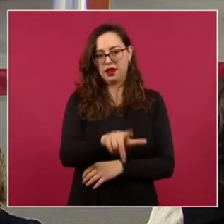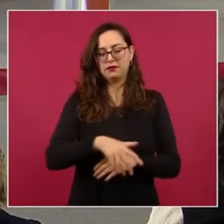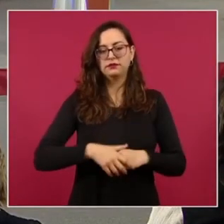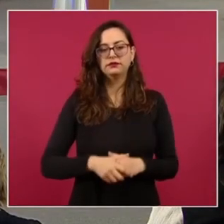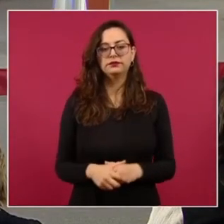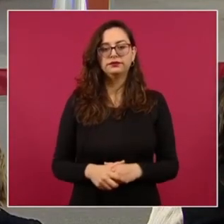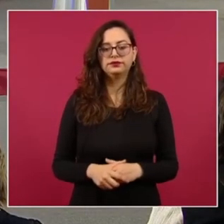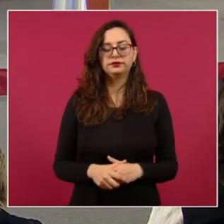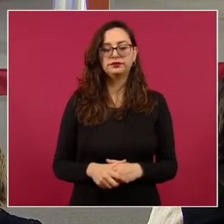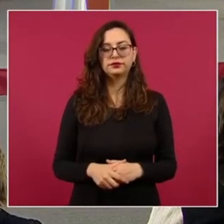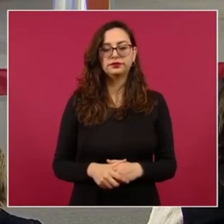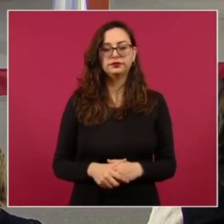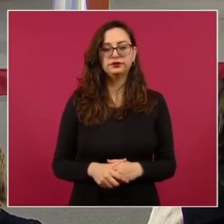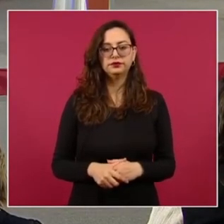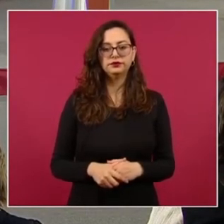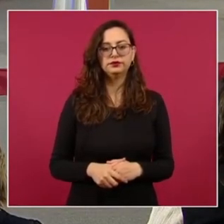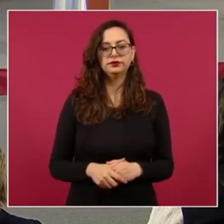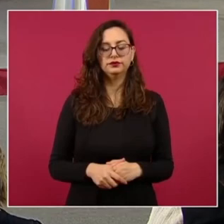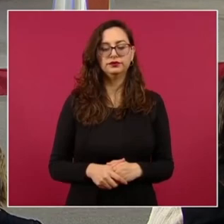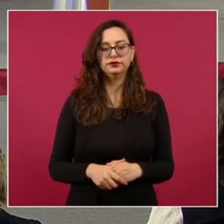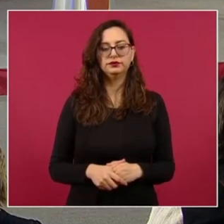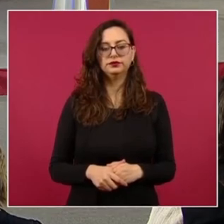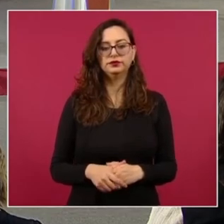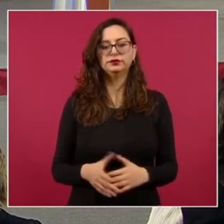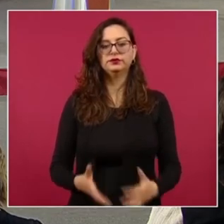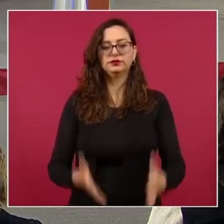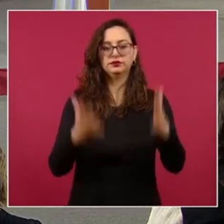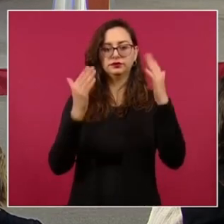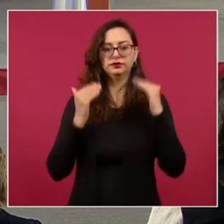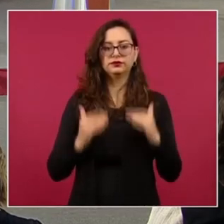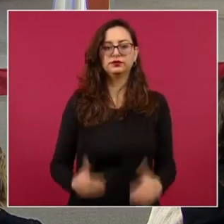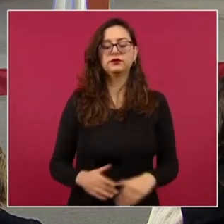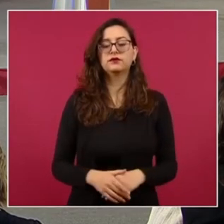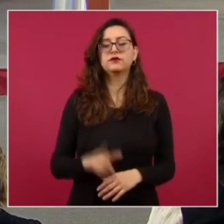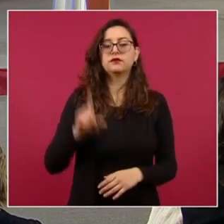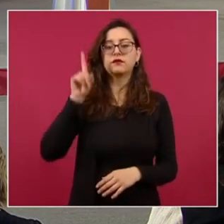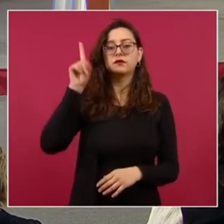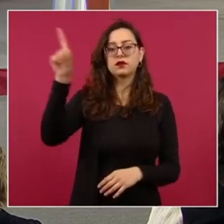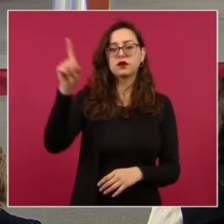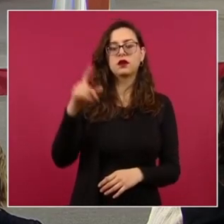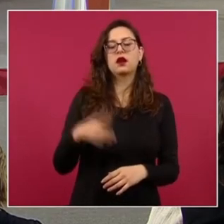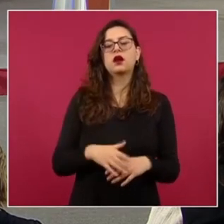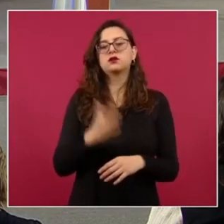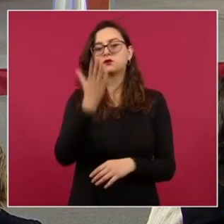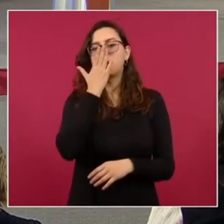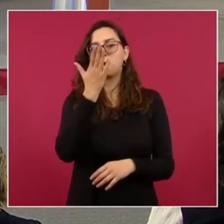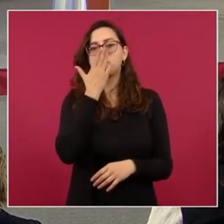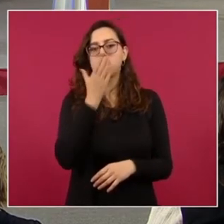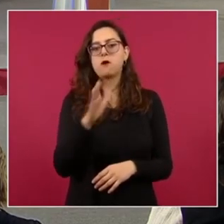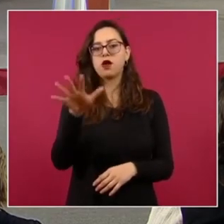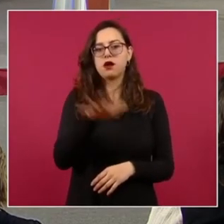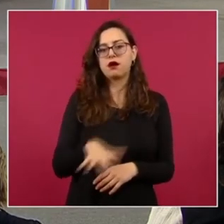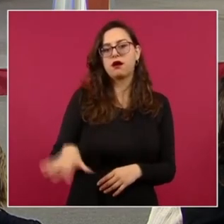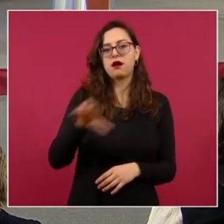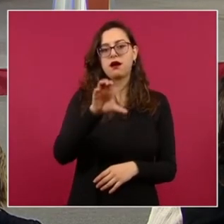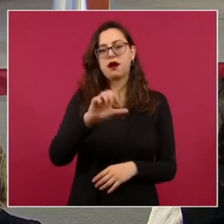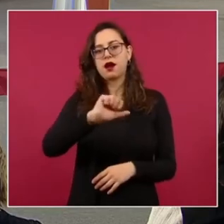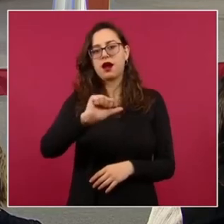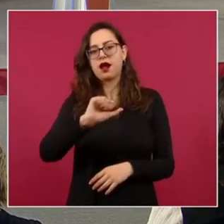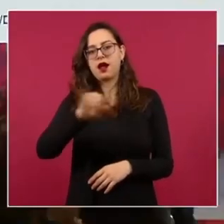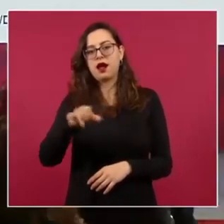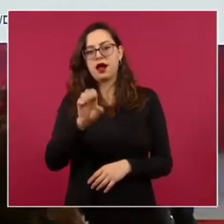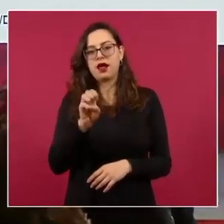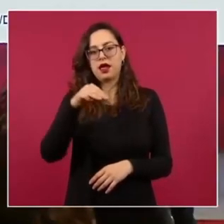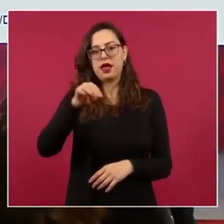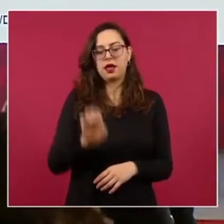Dentro de las acciones que se llevan a cabo en Cajeme, Sonora, por parte de las Fuerzas Federales del